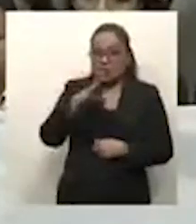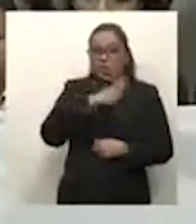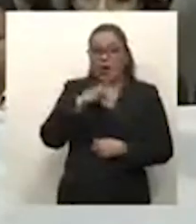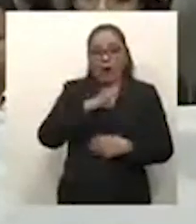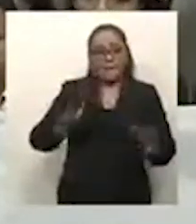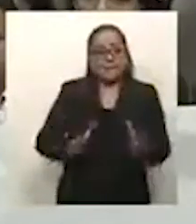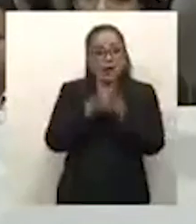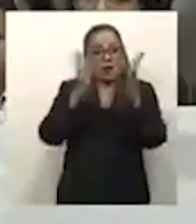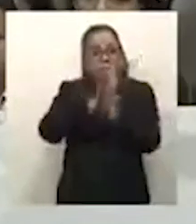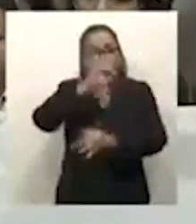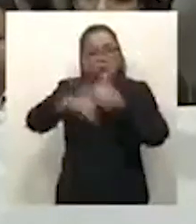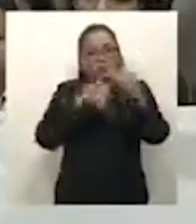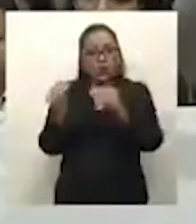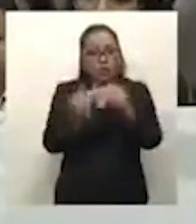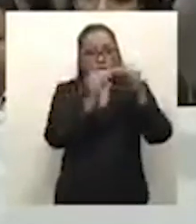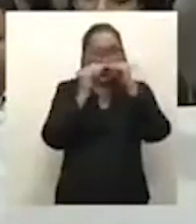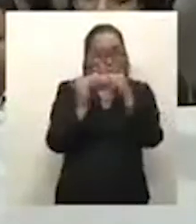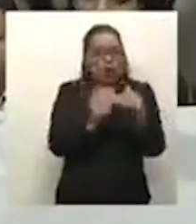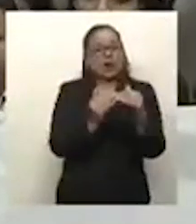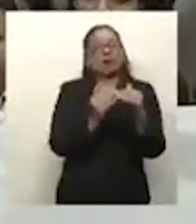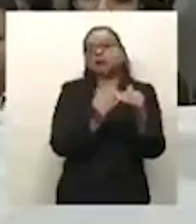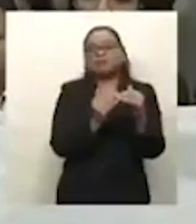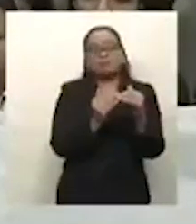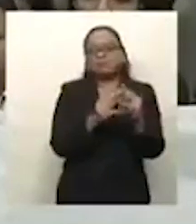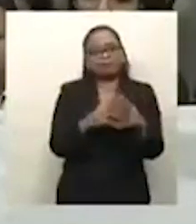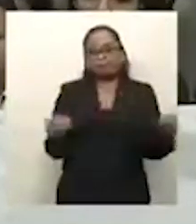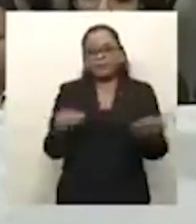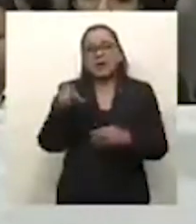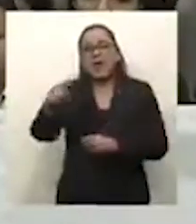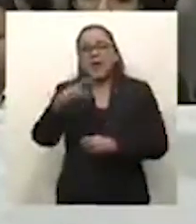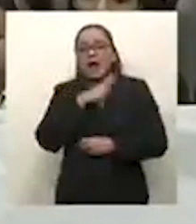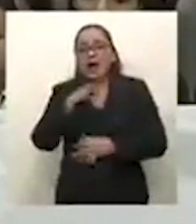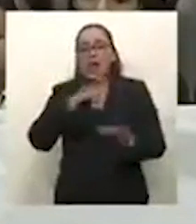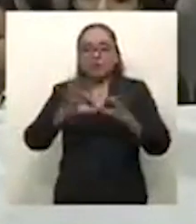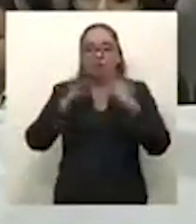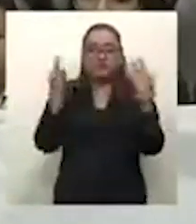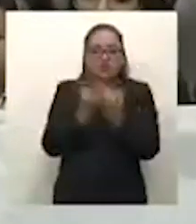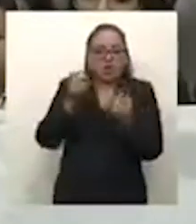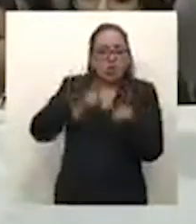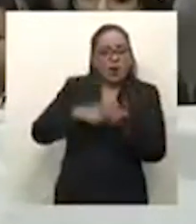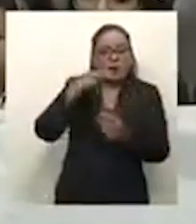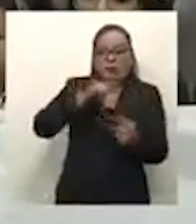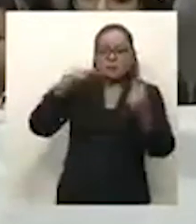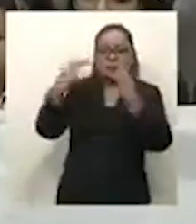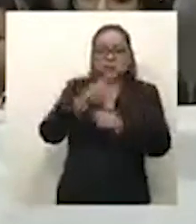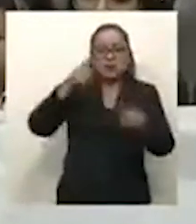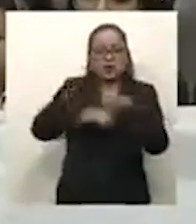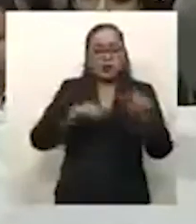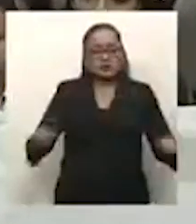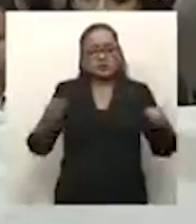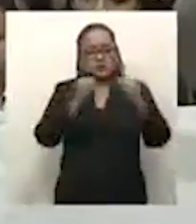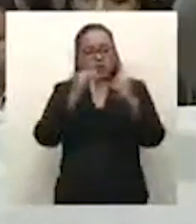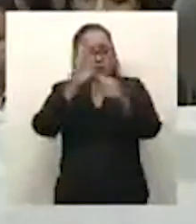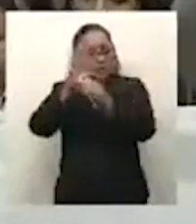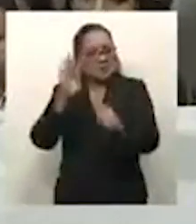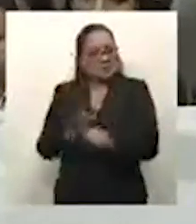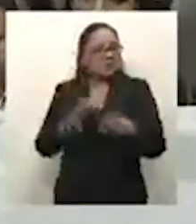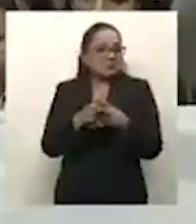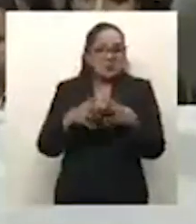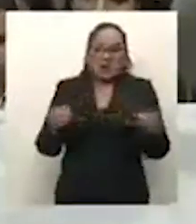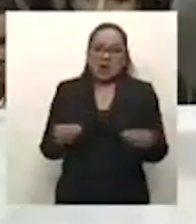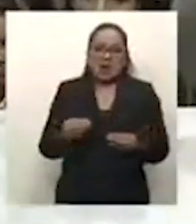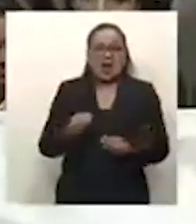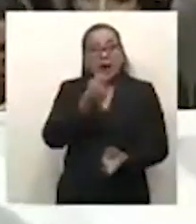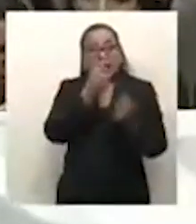que lamentamos es que haya desaparecido ese talante democrático y de visión institucional por